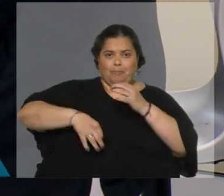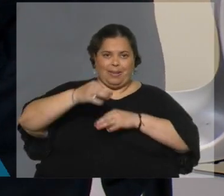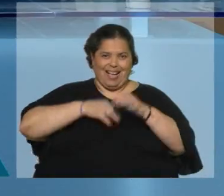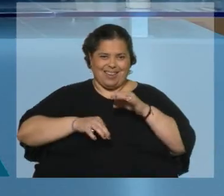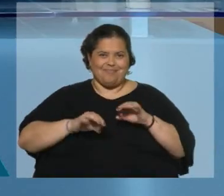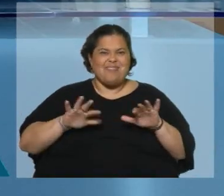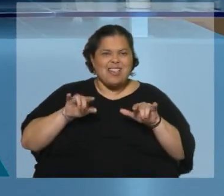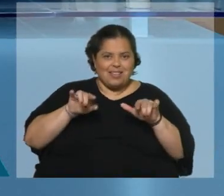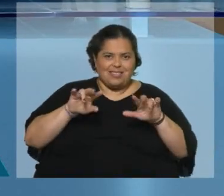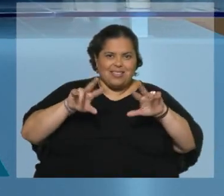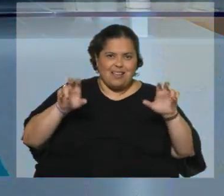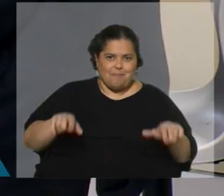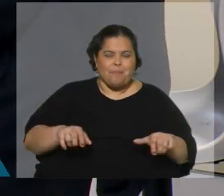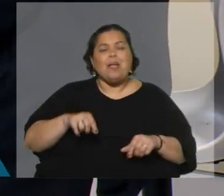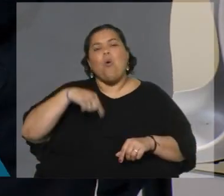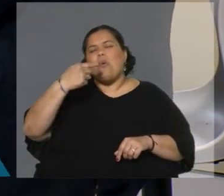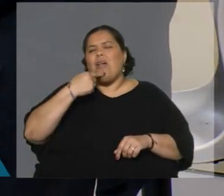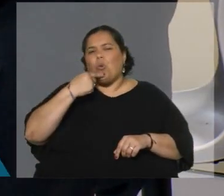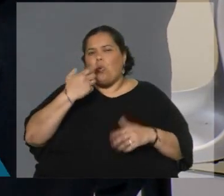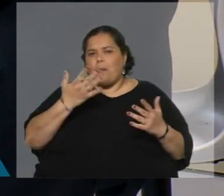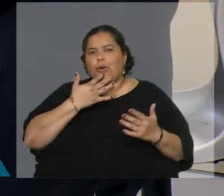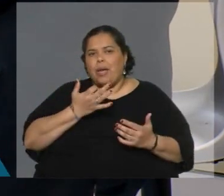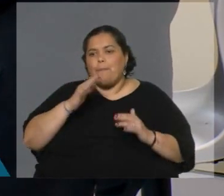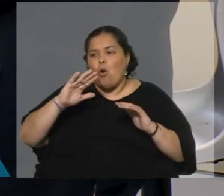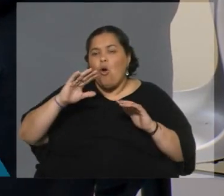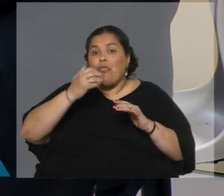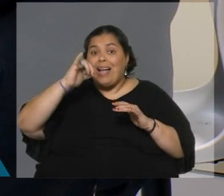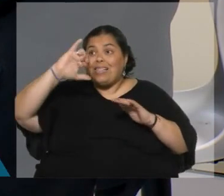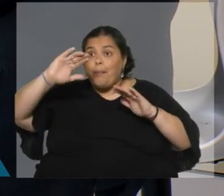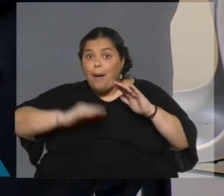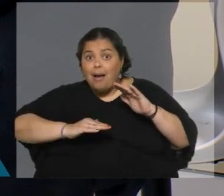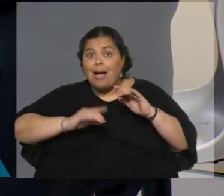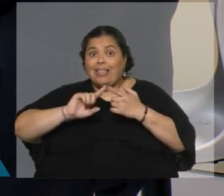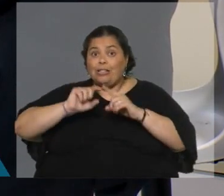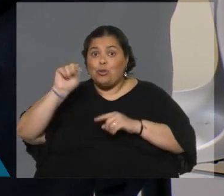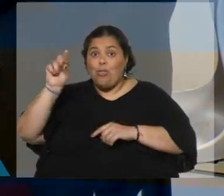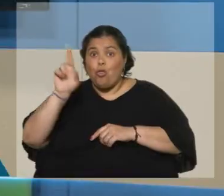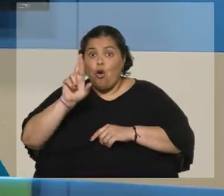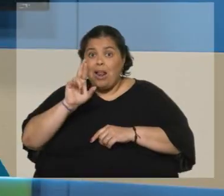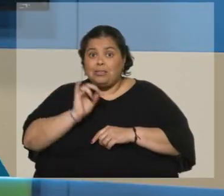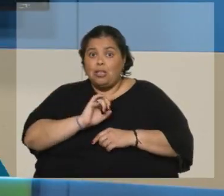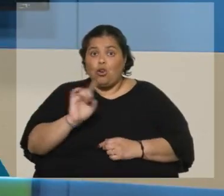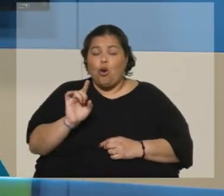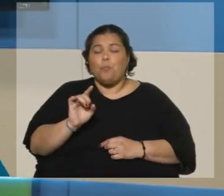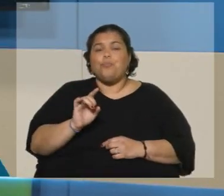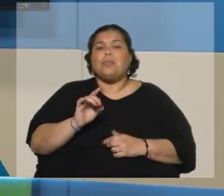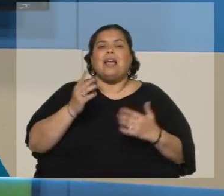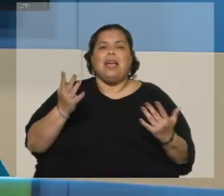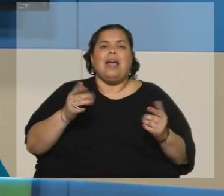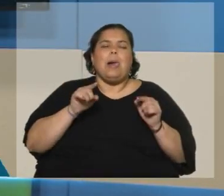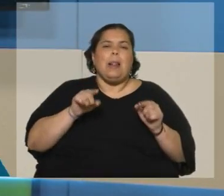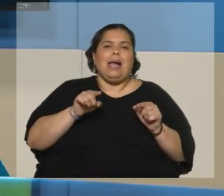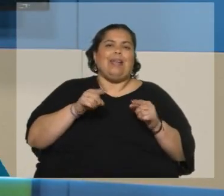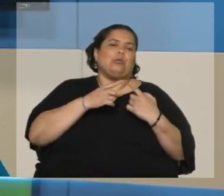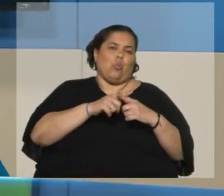eso. Gracias. Y una duda que me quedó, si baja la tasa, ¿tiene que ver con el dólar eso también o no? la cuestión es, es